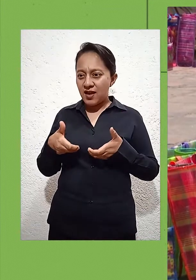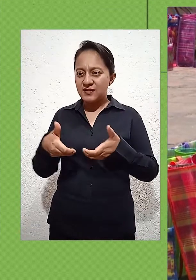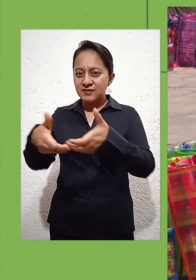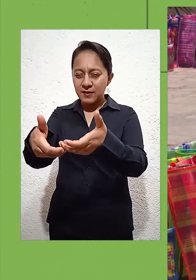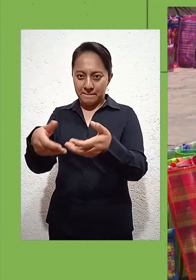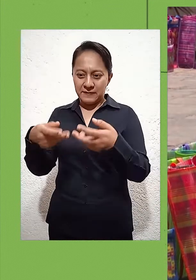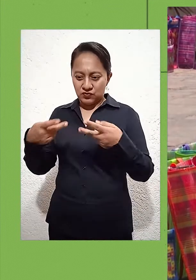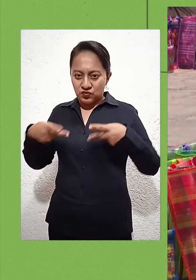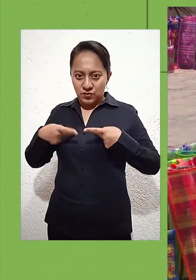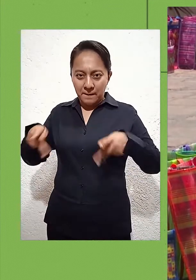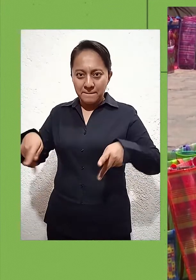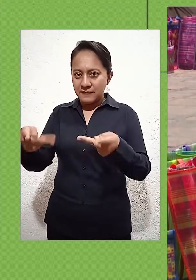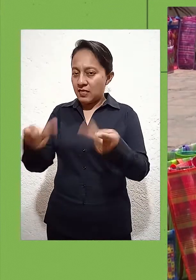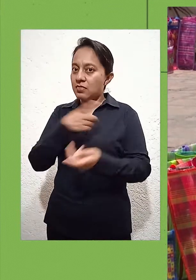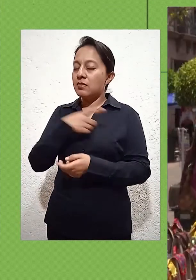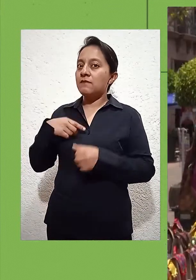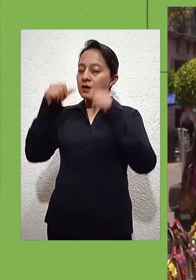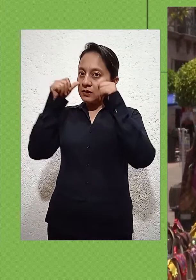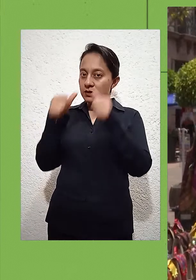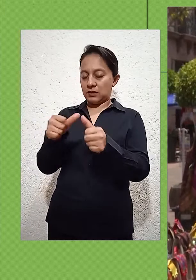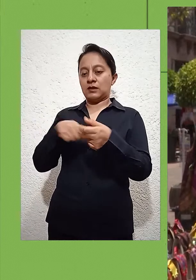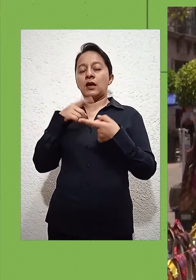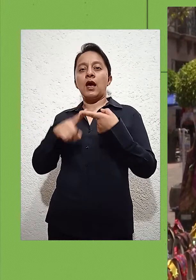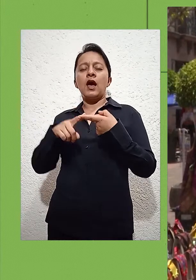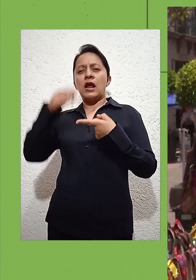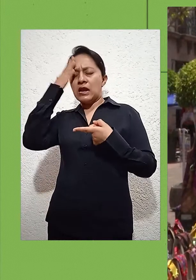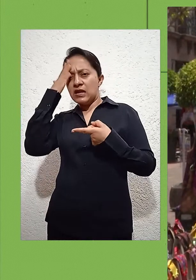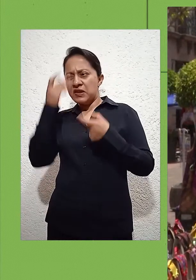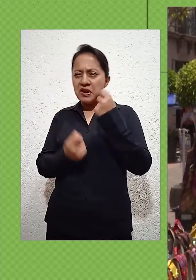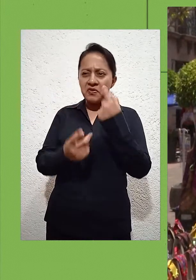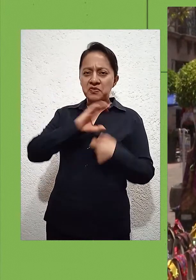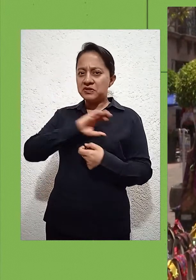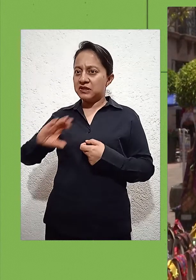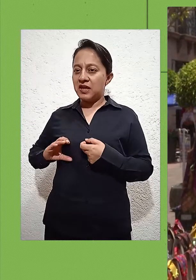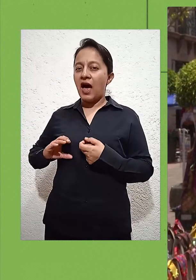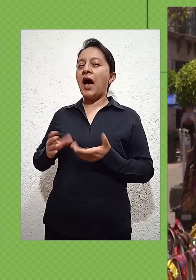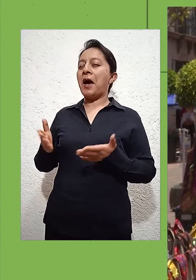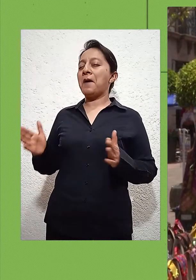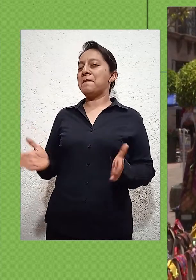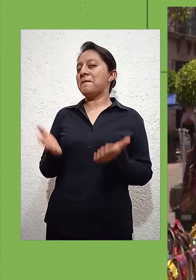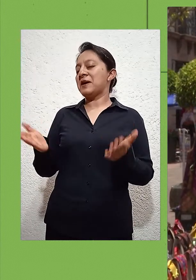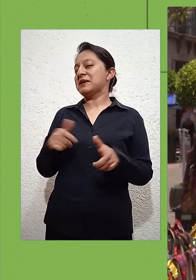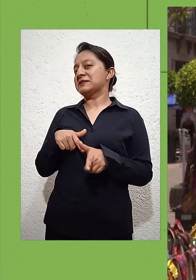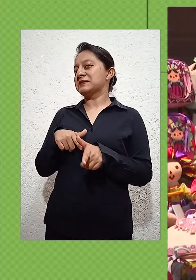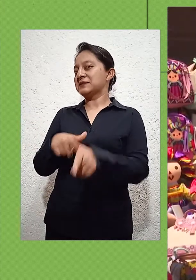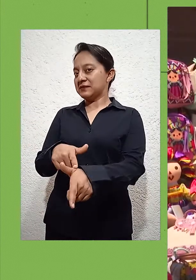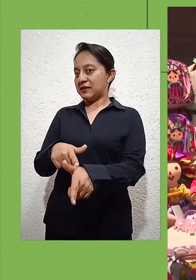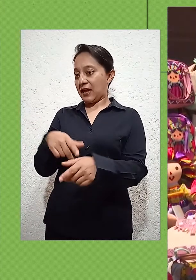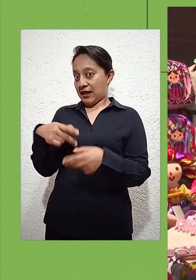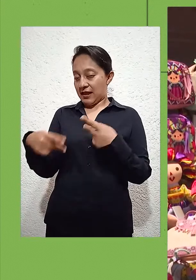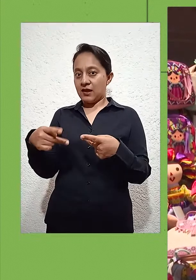Histórico debe atenderse y no permitir que líderes y algunos candidatos fomenten la intención de que se establezcan más.